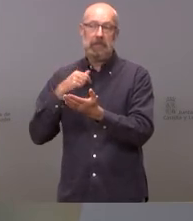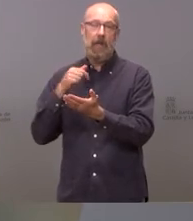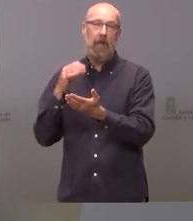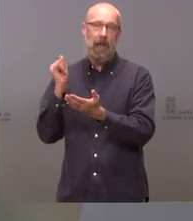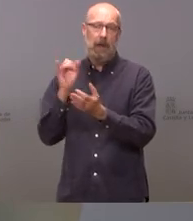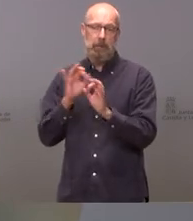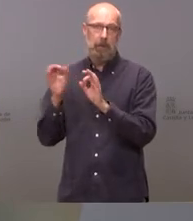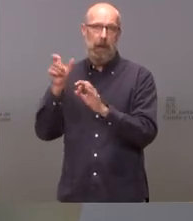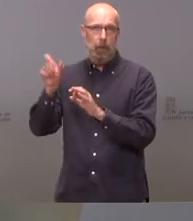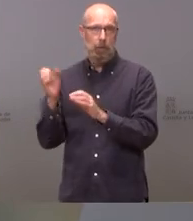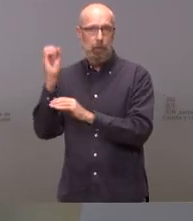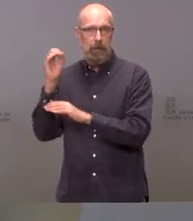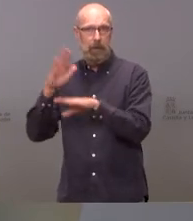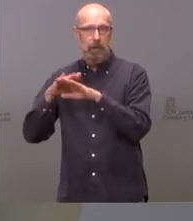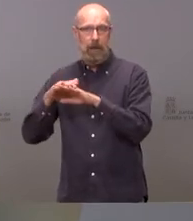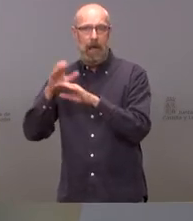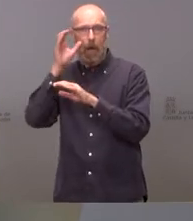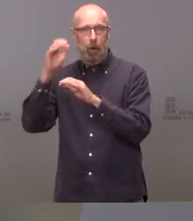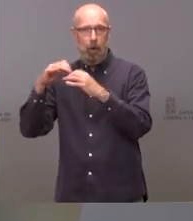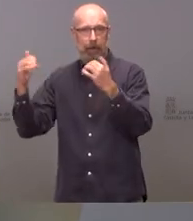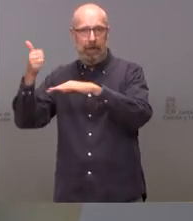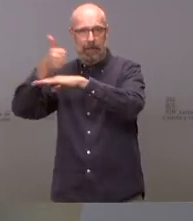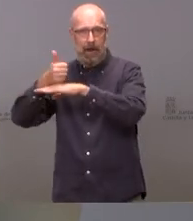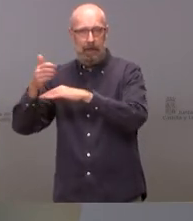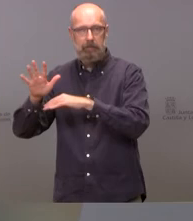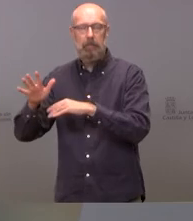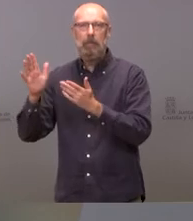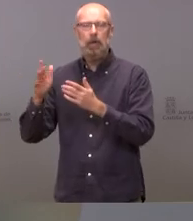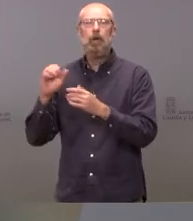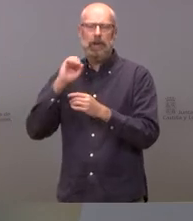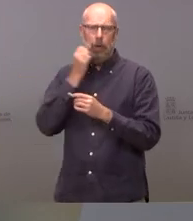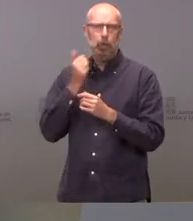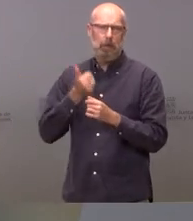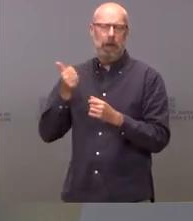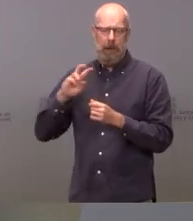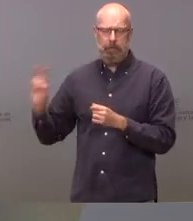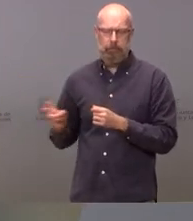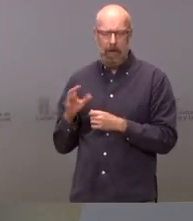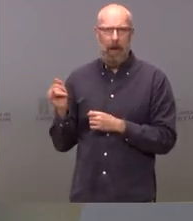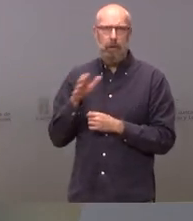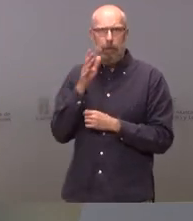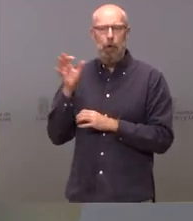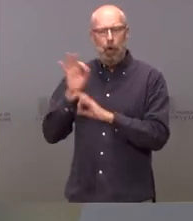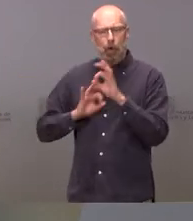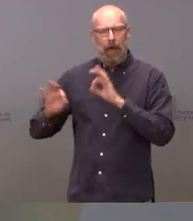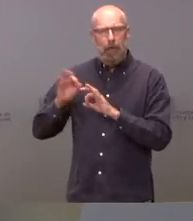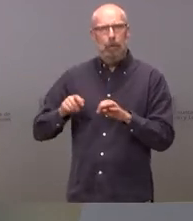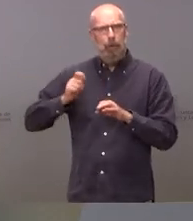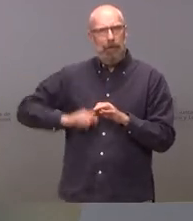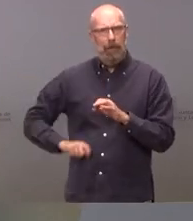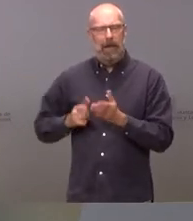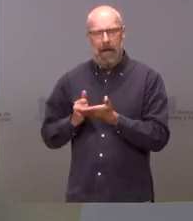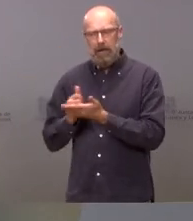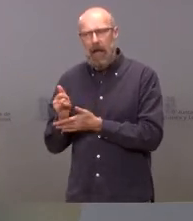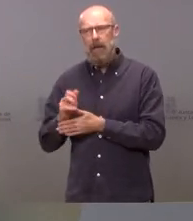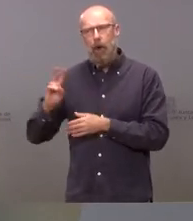y no hay más decisión al respecto se van a sumar más recursos porque ha habido anuncios de organizaciones profesionales agrarias anunciando presentación